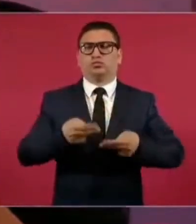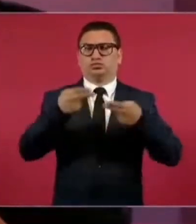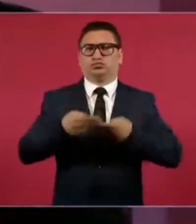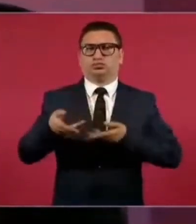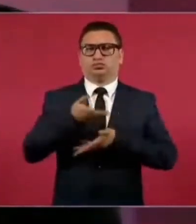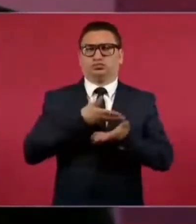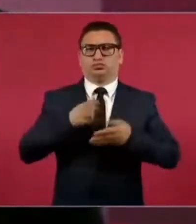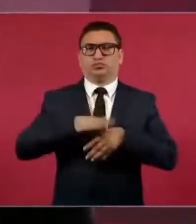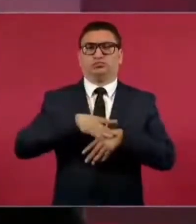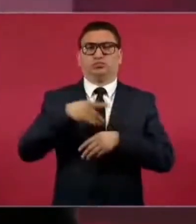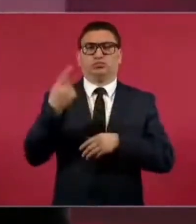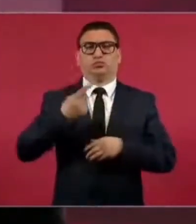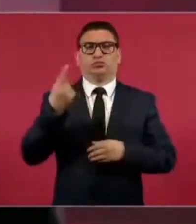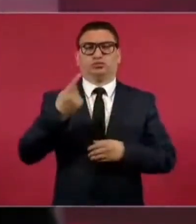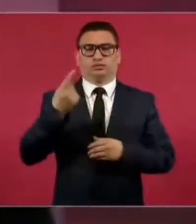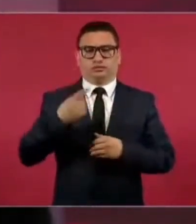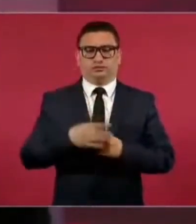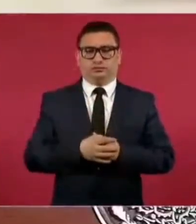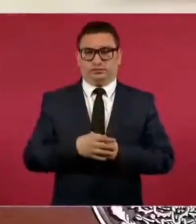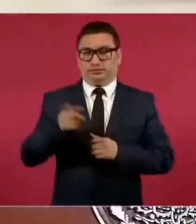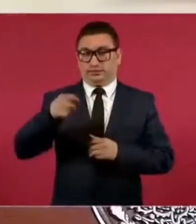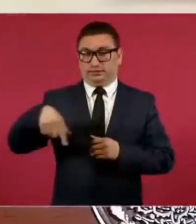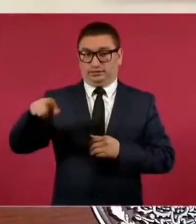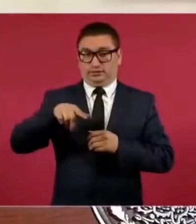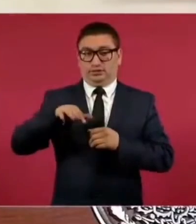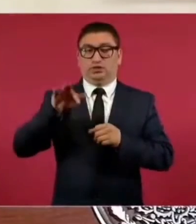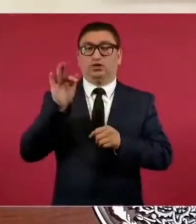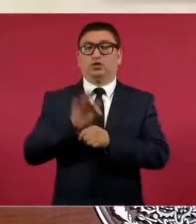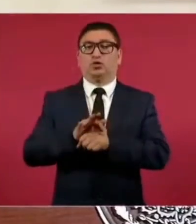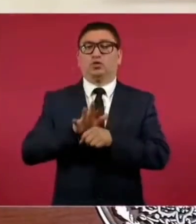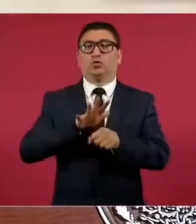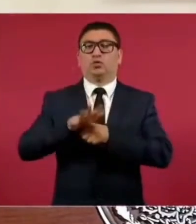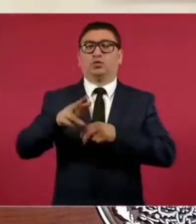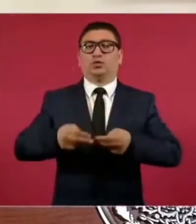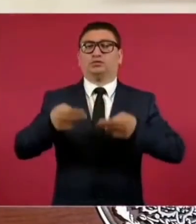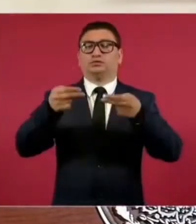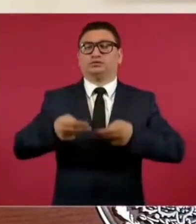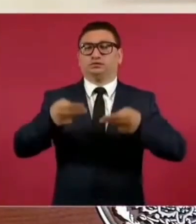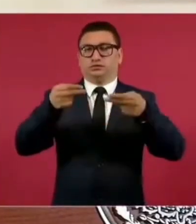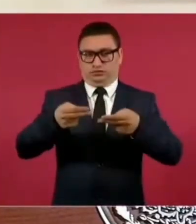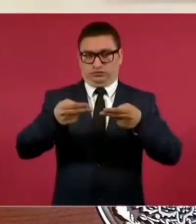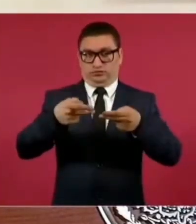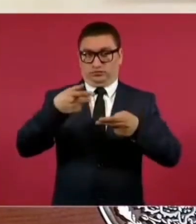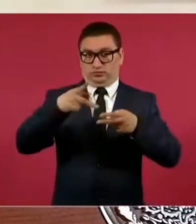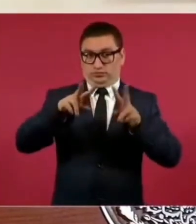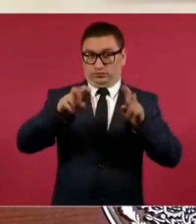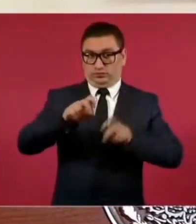ponen por delante lo mercantil y se olvidan de la salud.